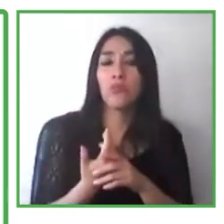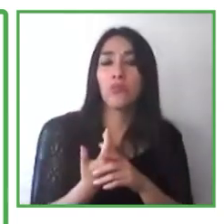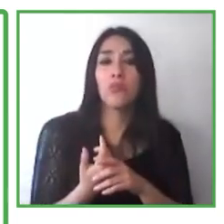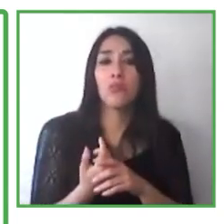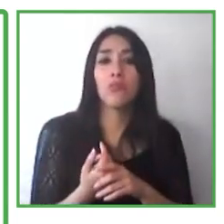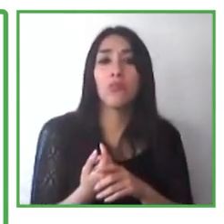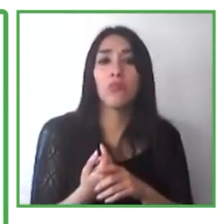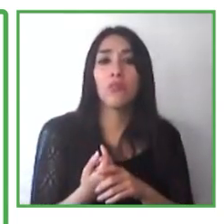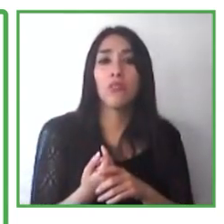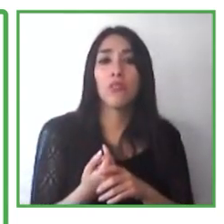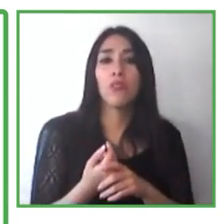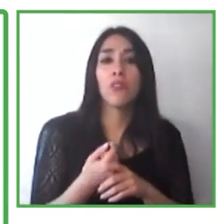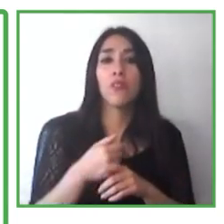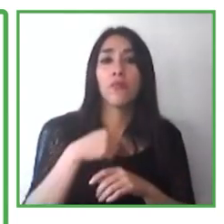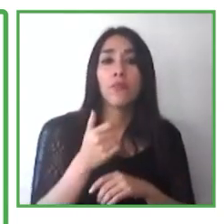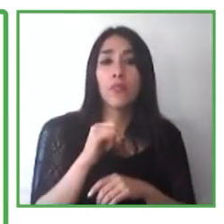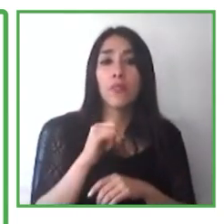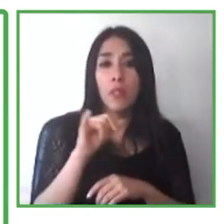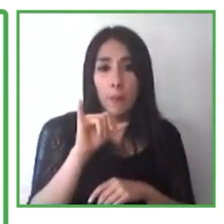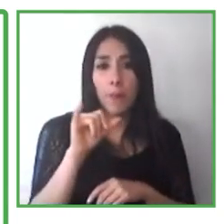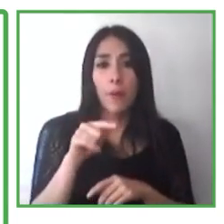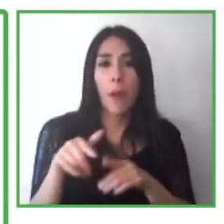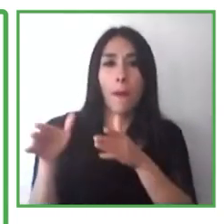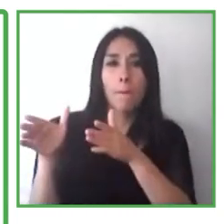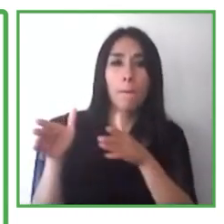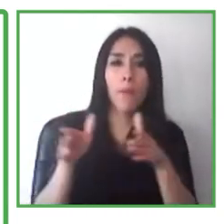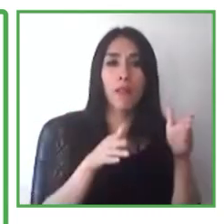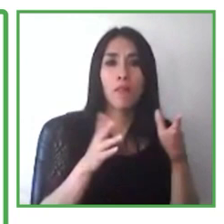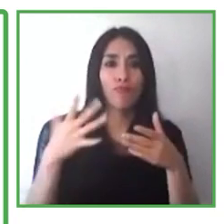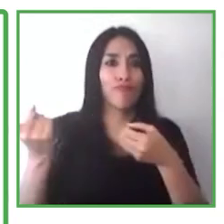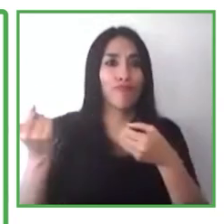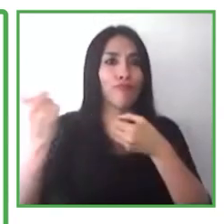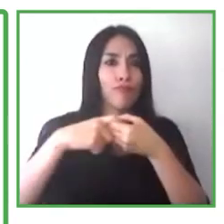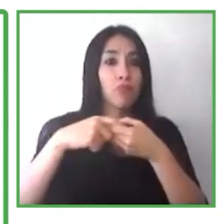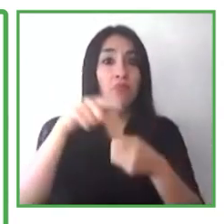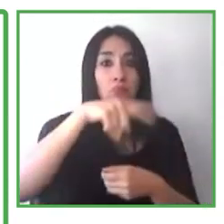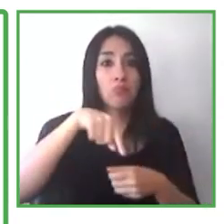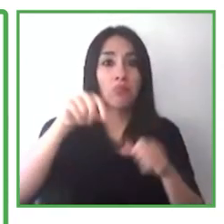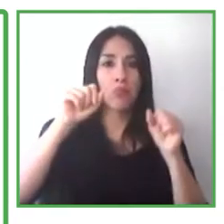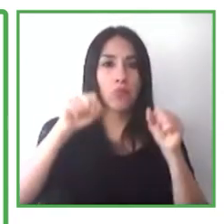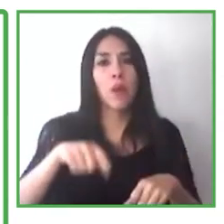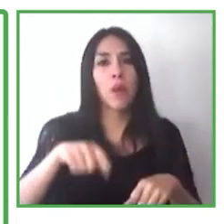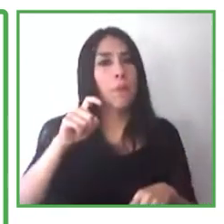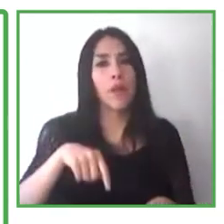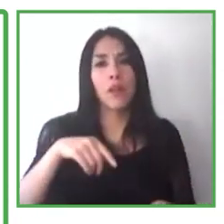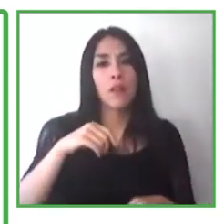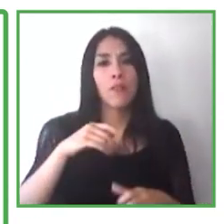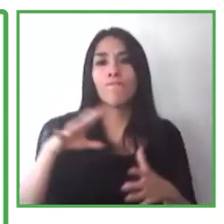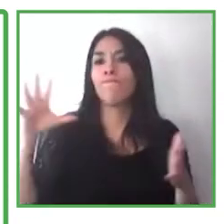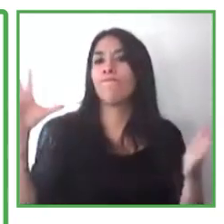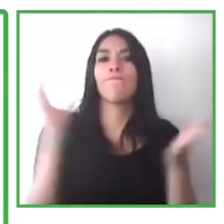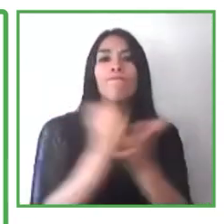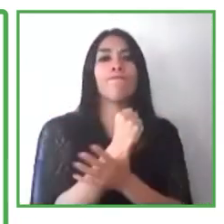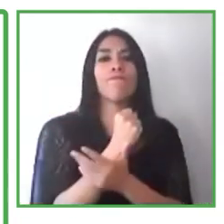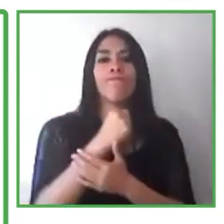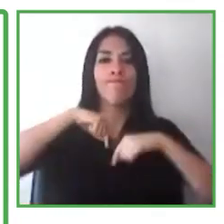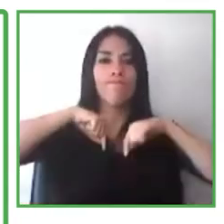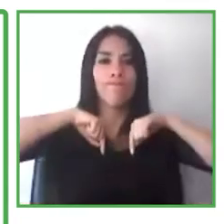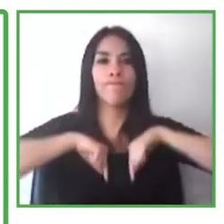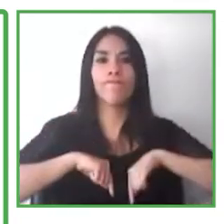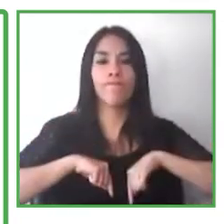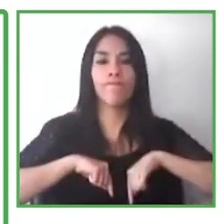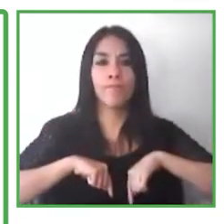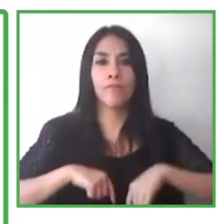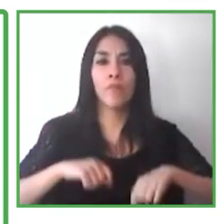y en la etapa de postulación, van a tener éxito en ser completamente inclusivos. Eso sería lo que yo tengo que decir y son mis